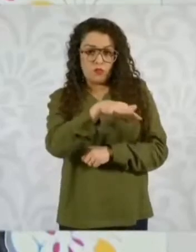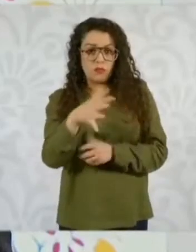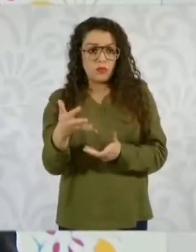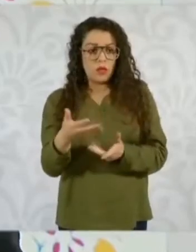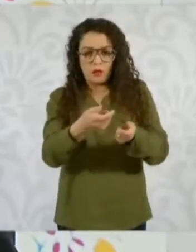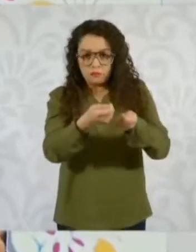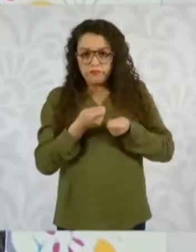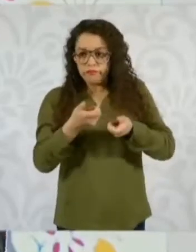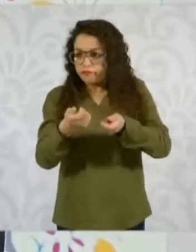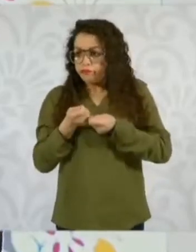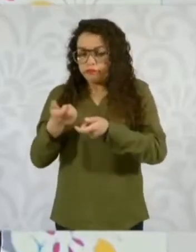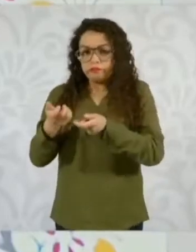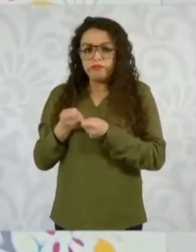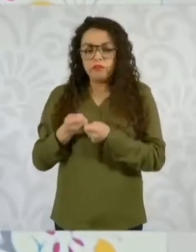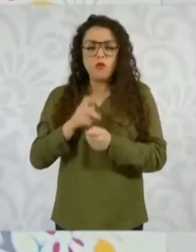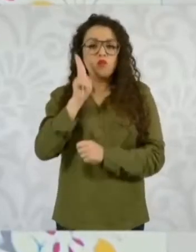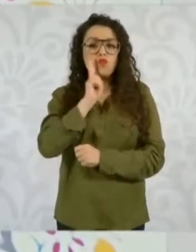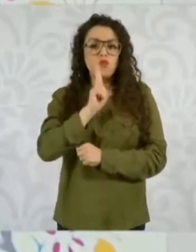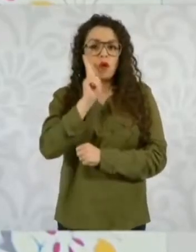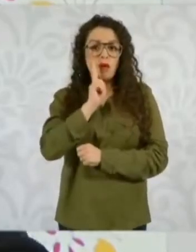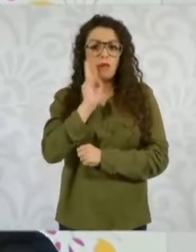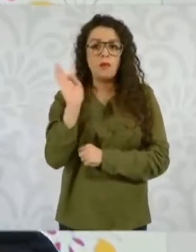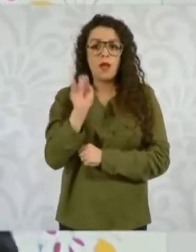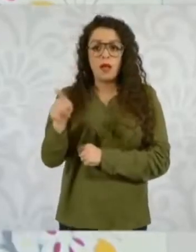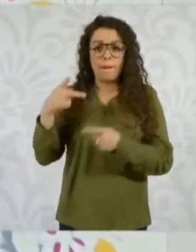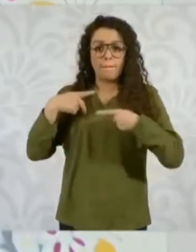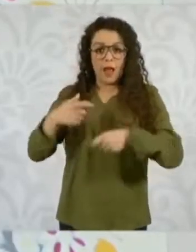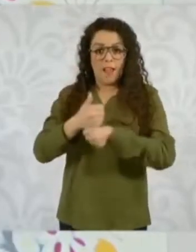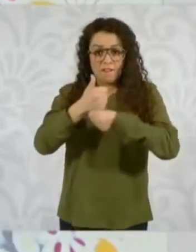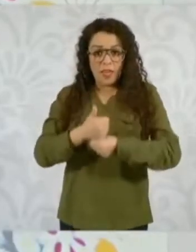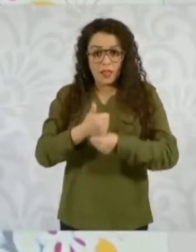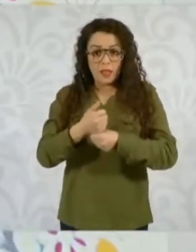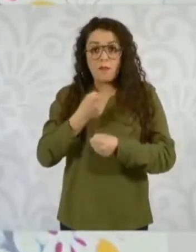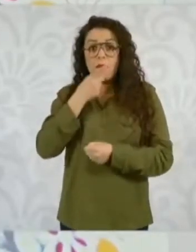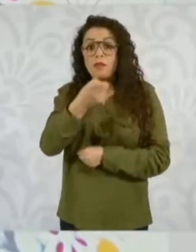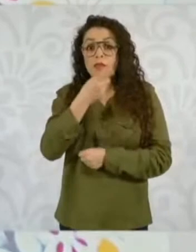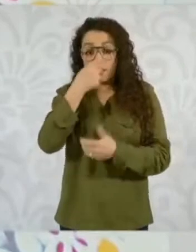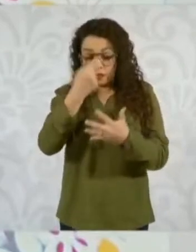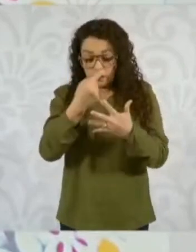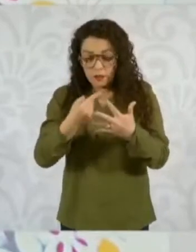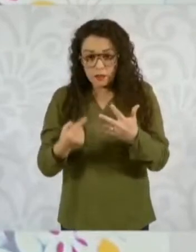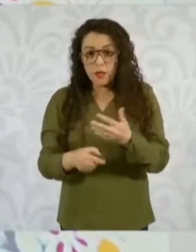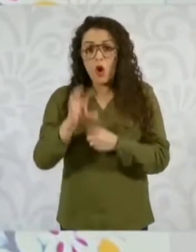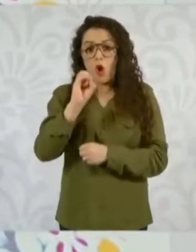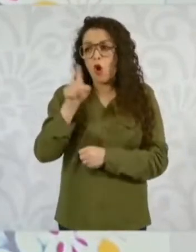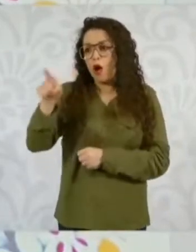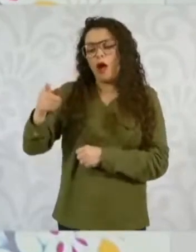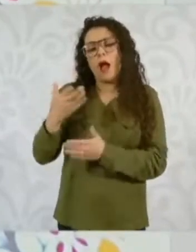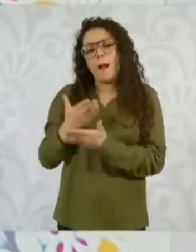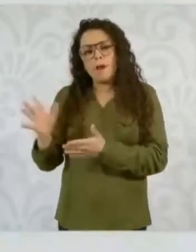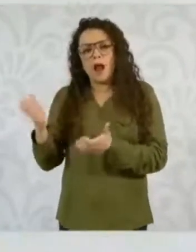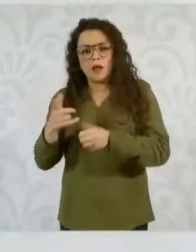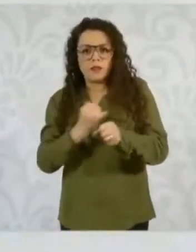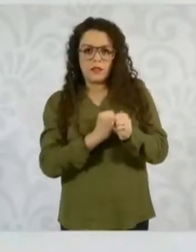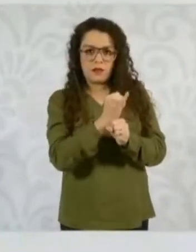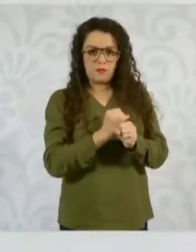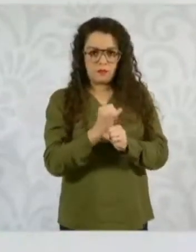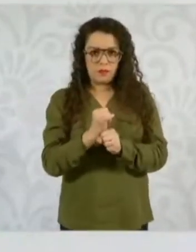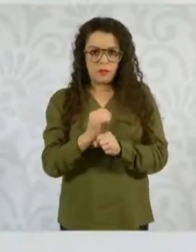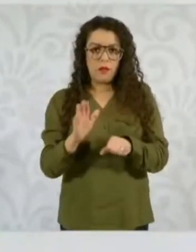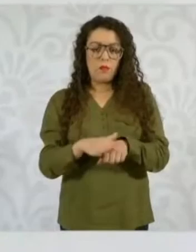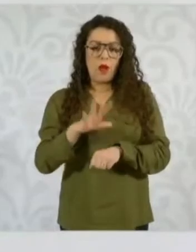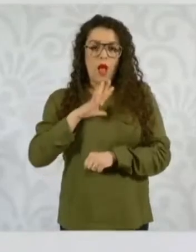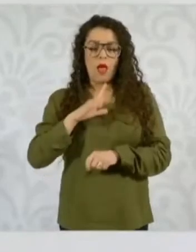víctima o bajo la propia investigación. Hay delitos más graves,